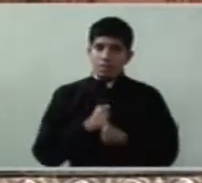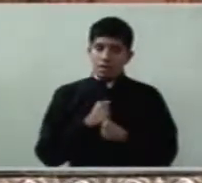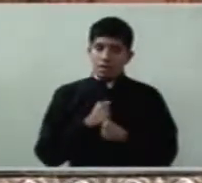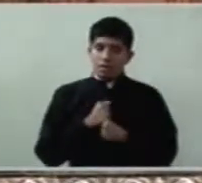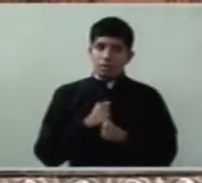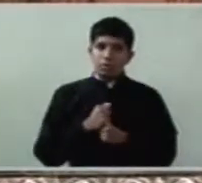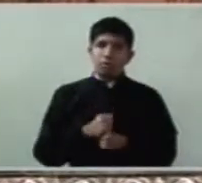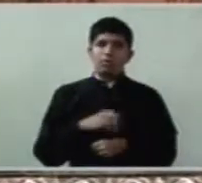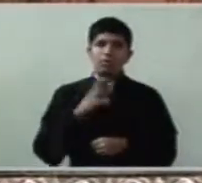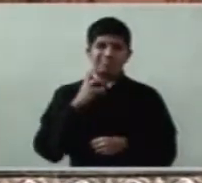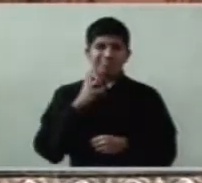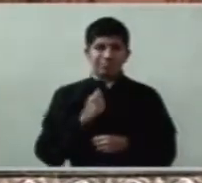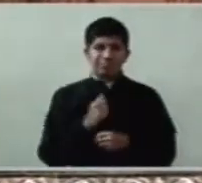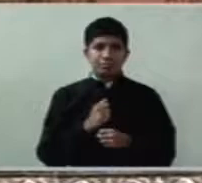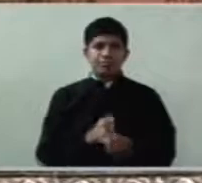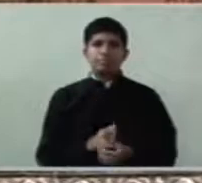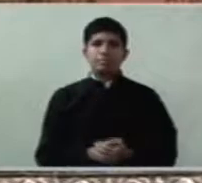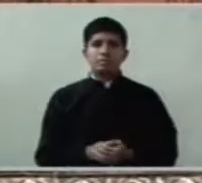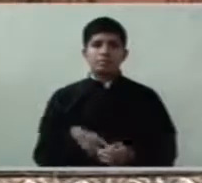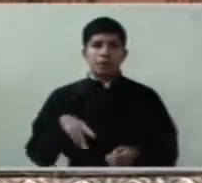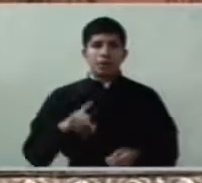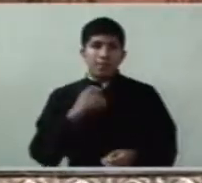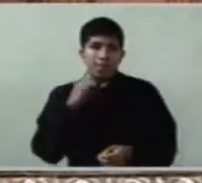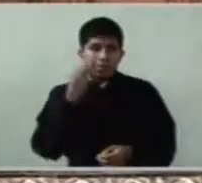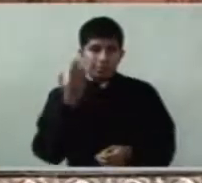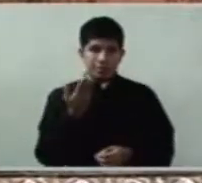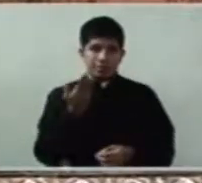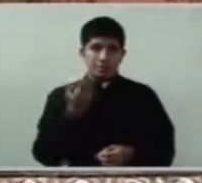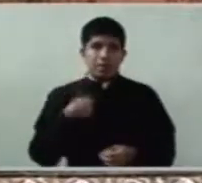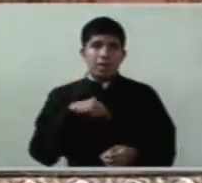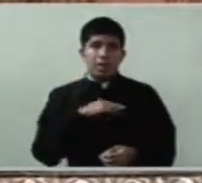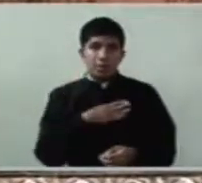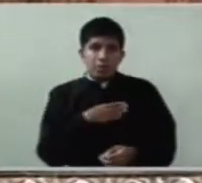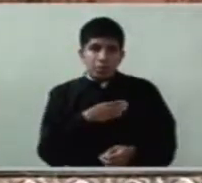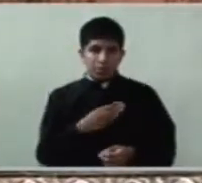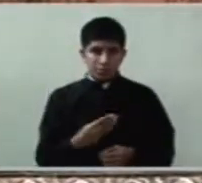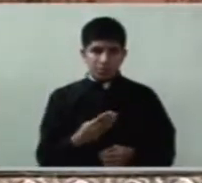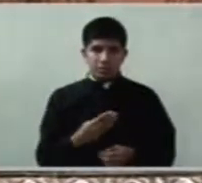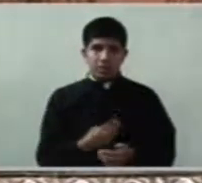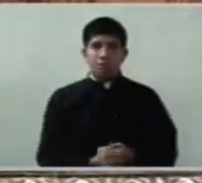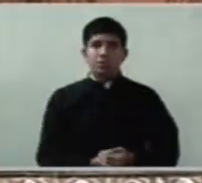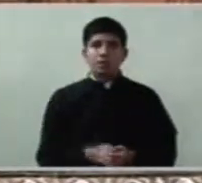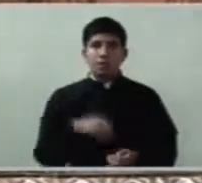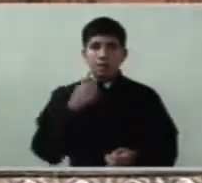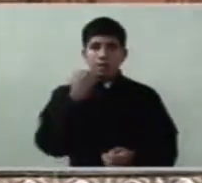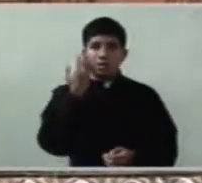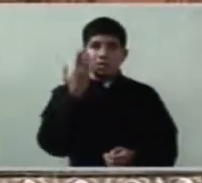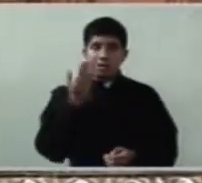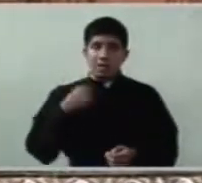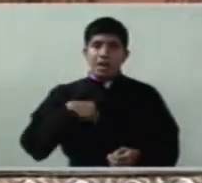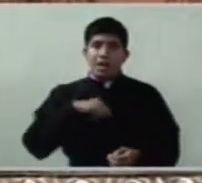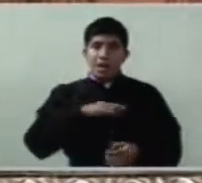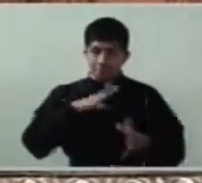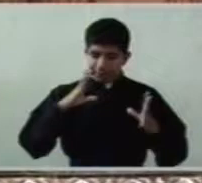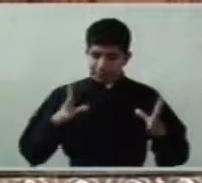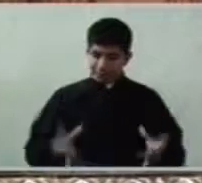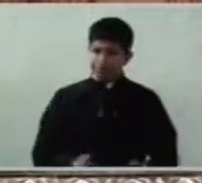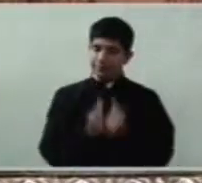pero quiere nuestro bien quiere nuestra salvación